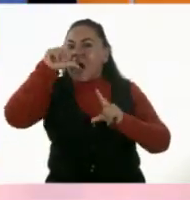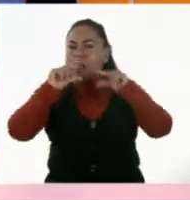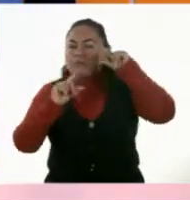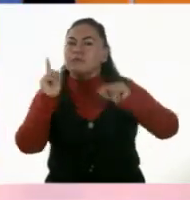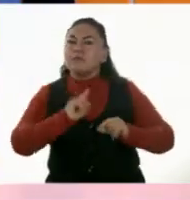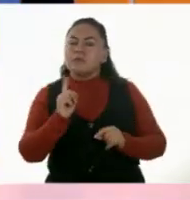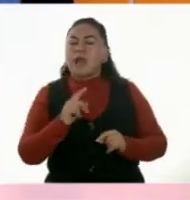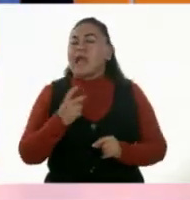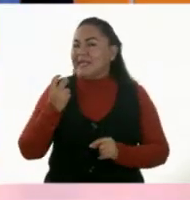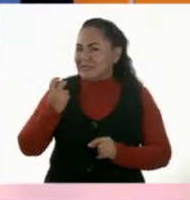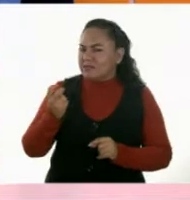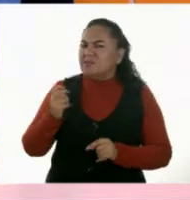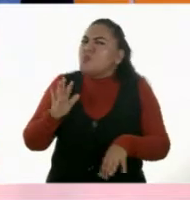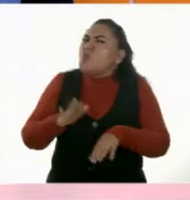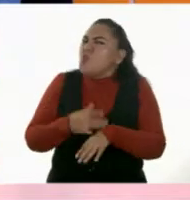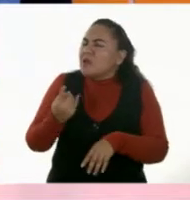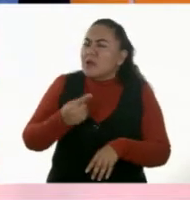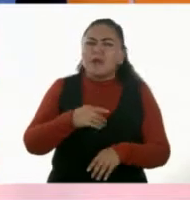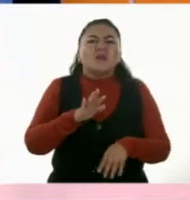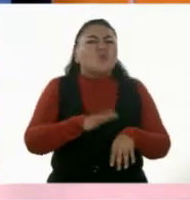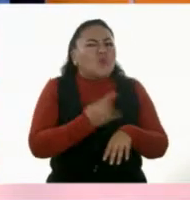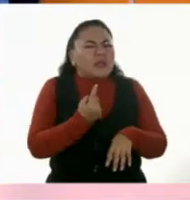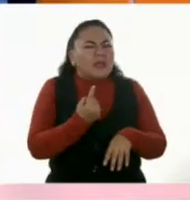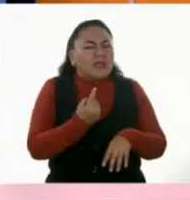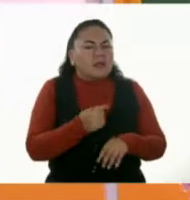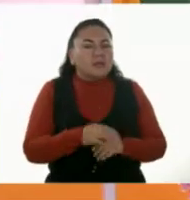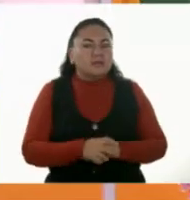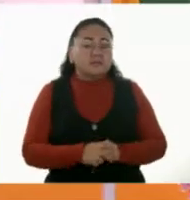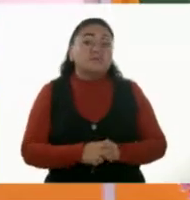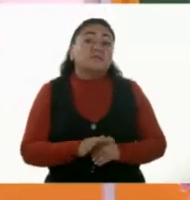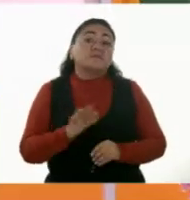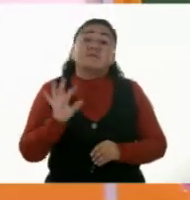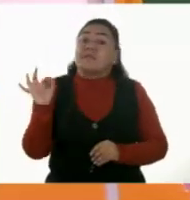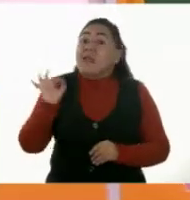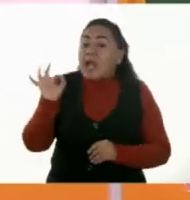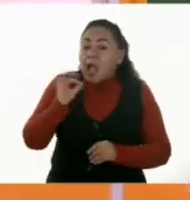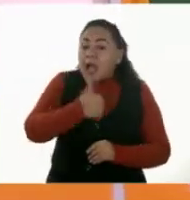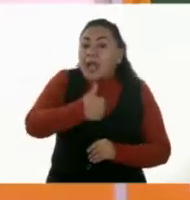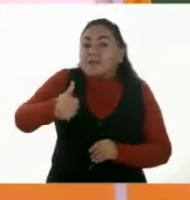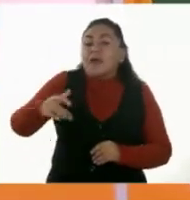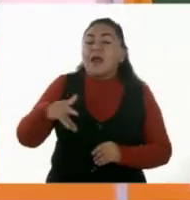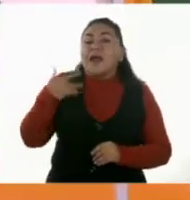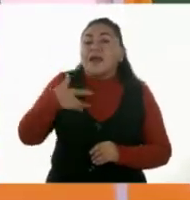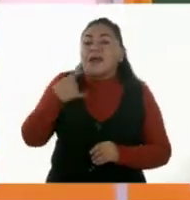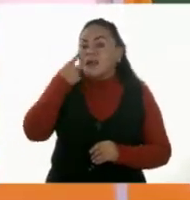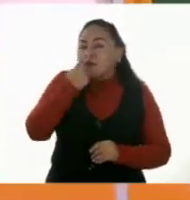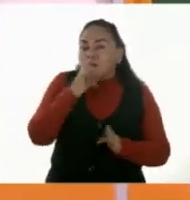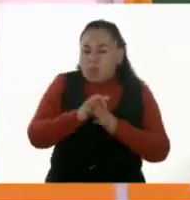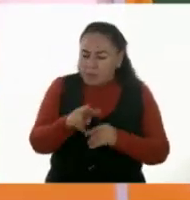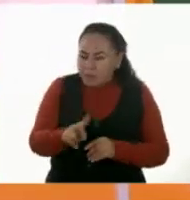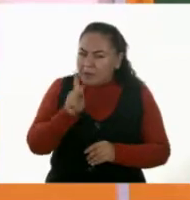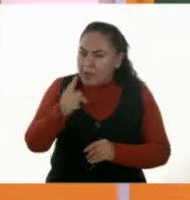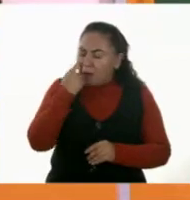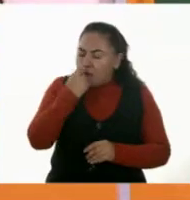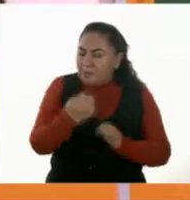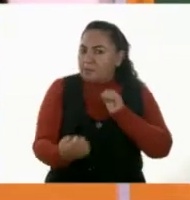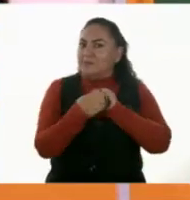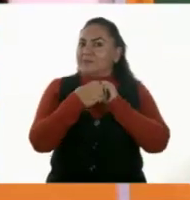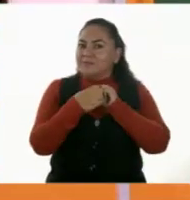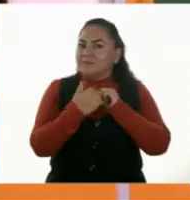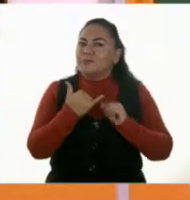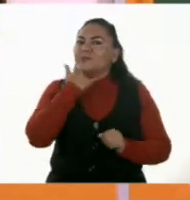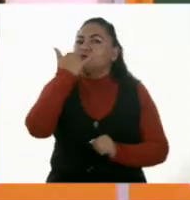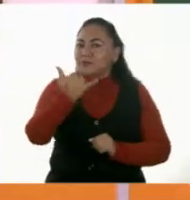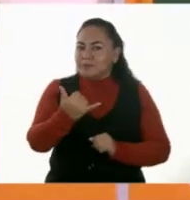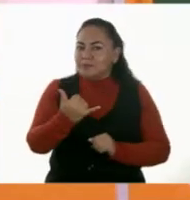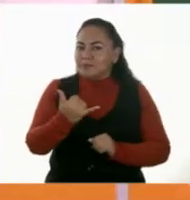Qué interesante, pero ¿y por qué se da eso? Pues a lo mejor es por cada una cómo las acomodó. Un efecto óptico. A lo mejor sí, el cómo